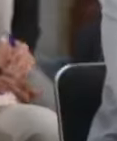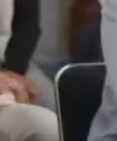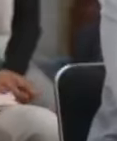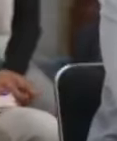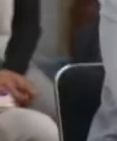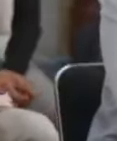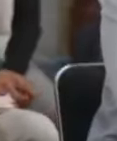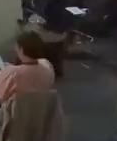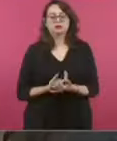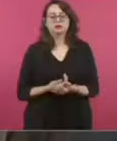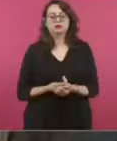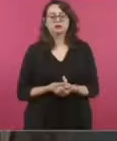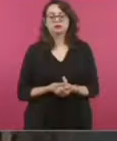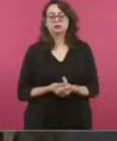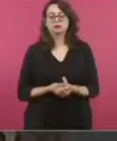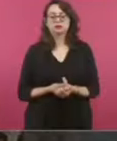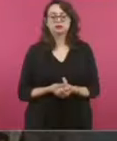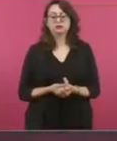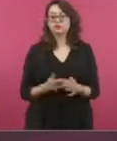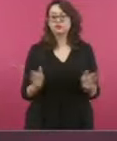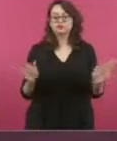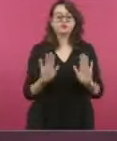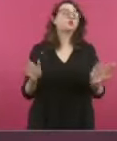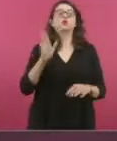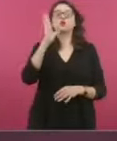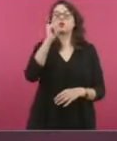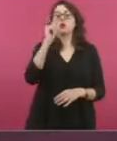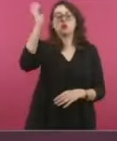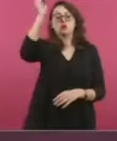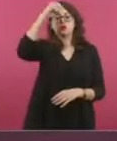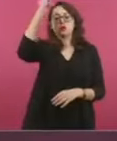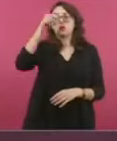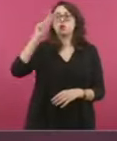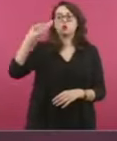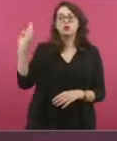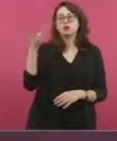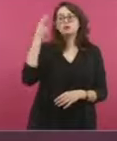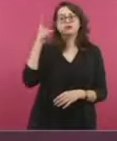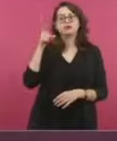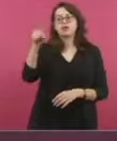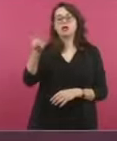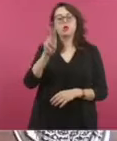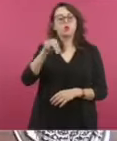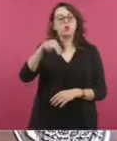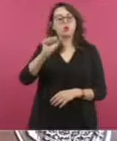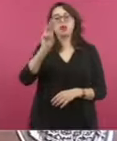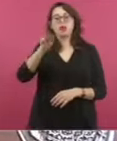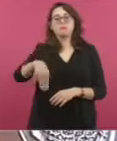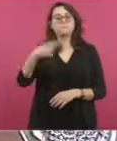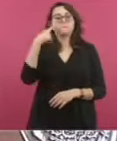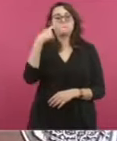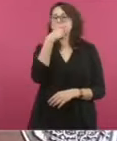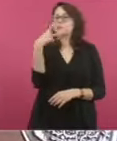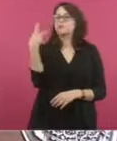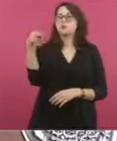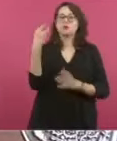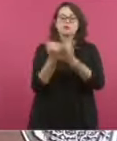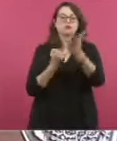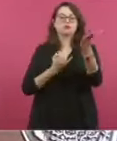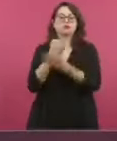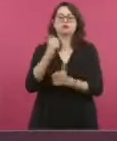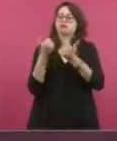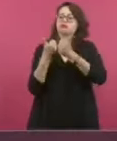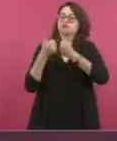Nada, nada. Es autónoma la universidad. A ellos les toca resolverlo, a los